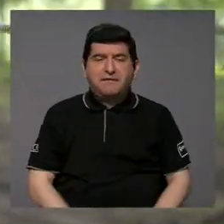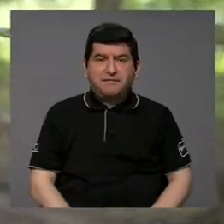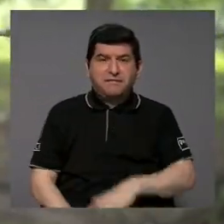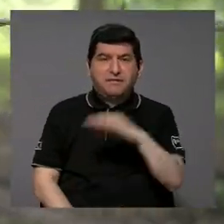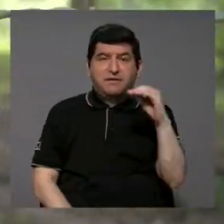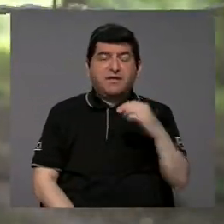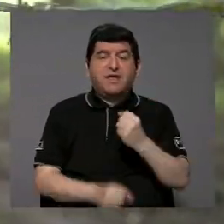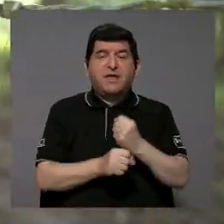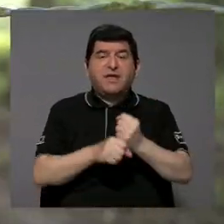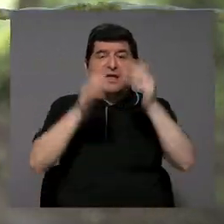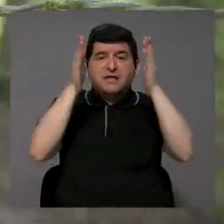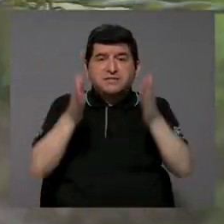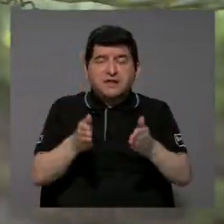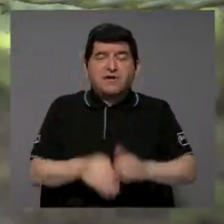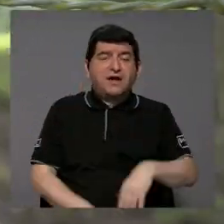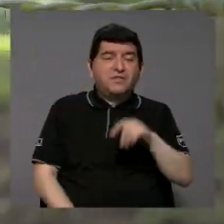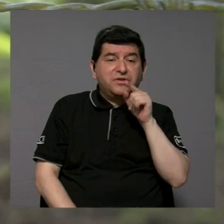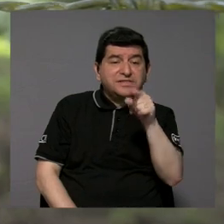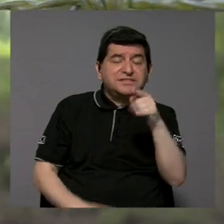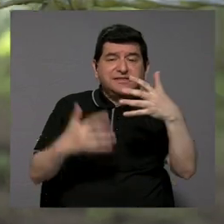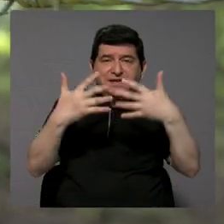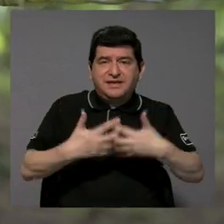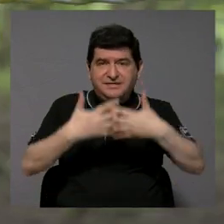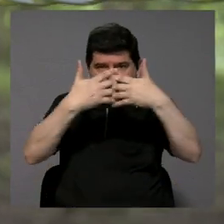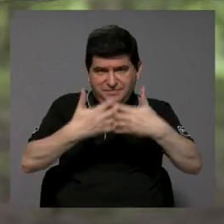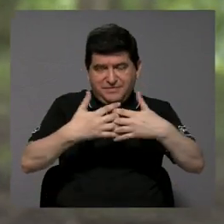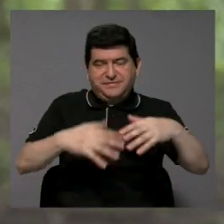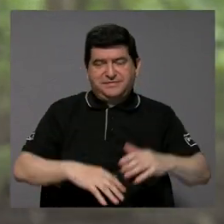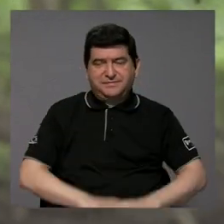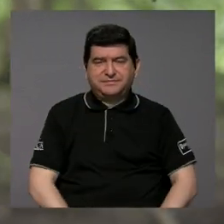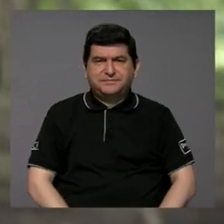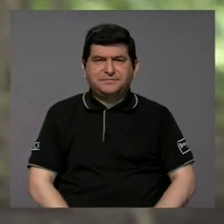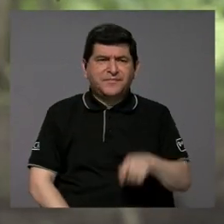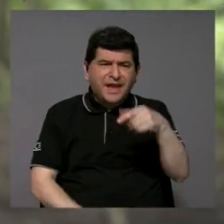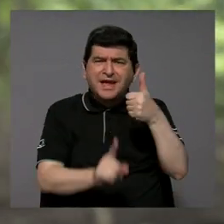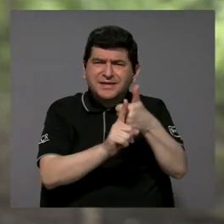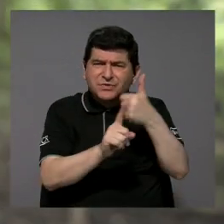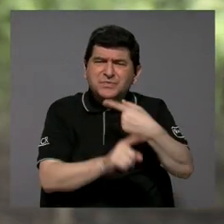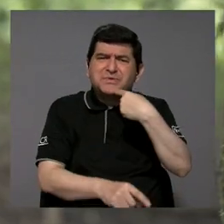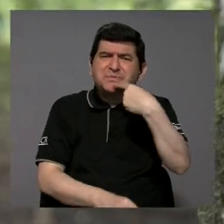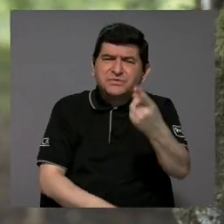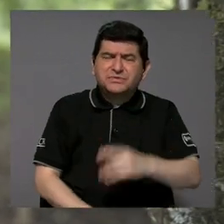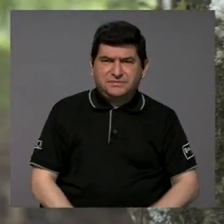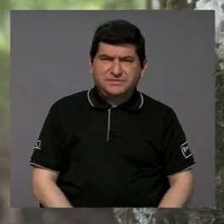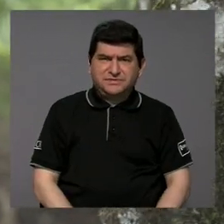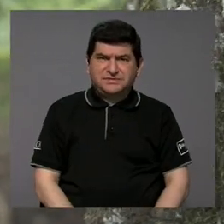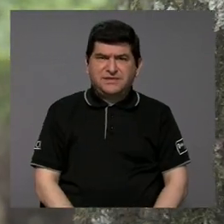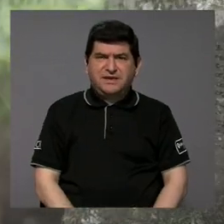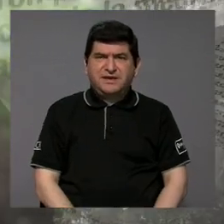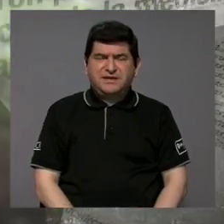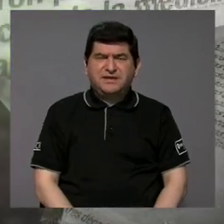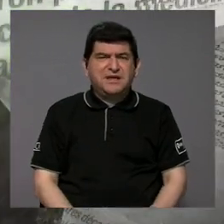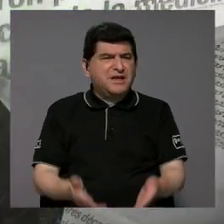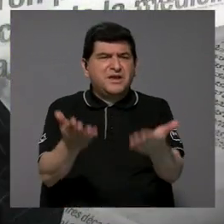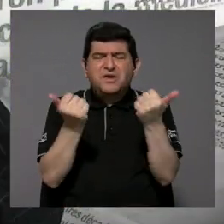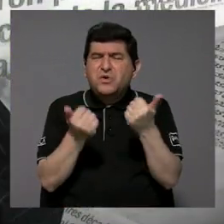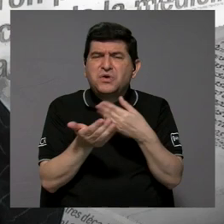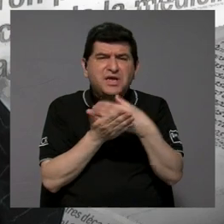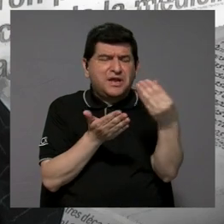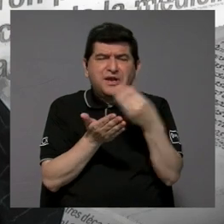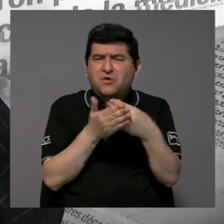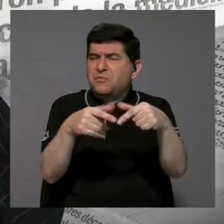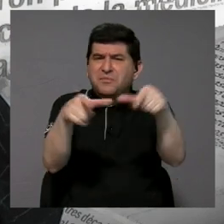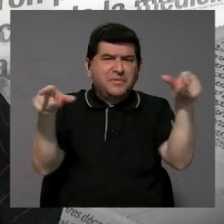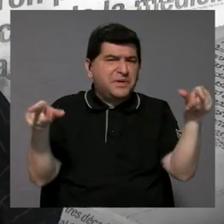siendo peones agrícolas de las empresas piñeras. Pero ellos mismos han manifestado que inclusive ya nadie quiere comprarles las